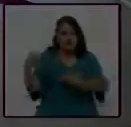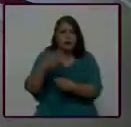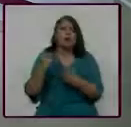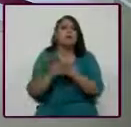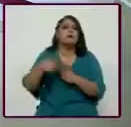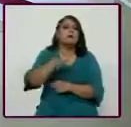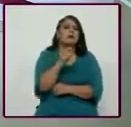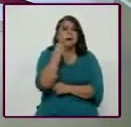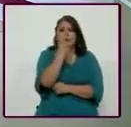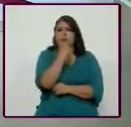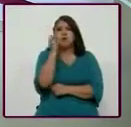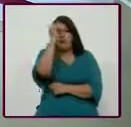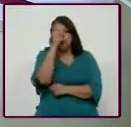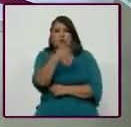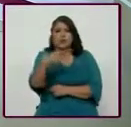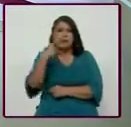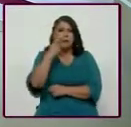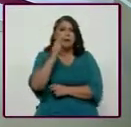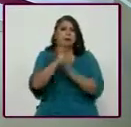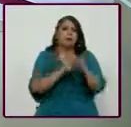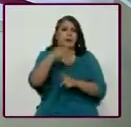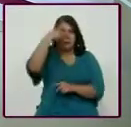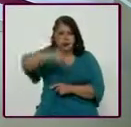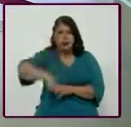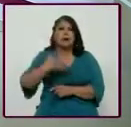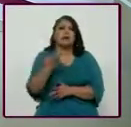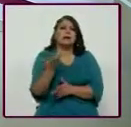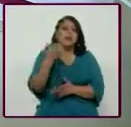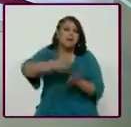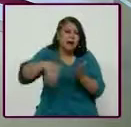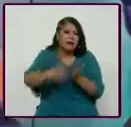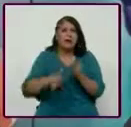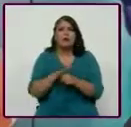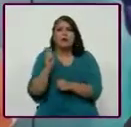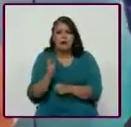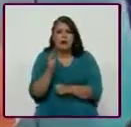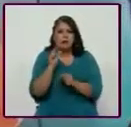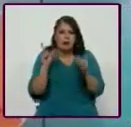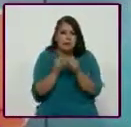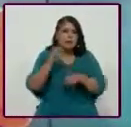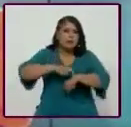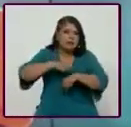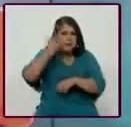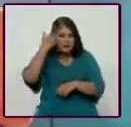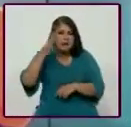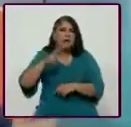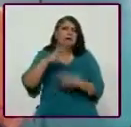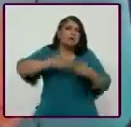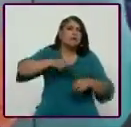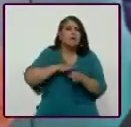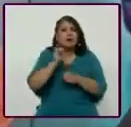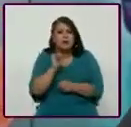Nos digan cómo piensan que esté el deporte en México, dónde le duele, entiendo que en breve tiempo, pero dónde le duele, qué si funciona.